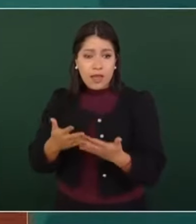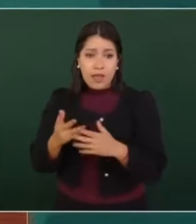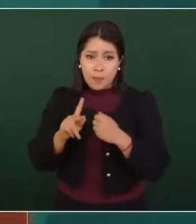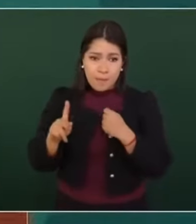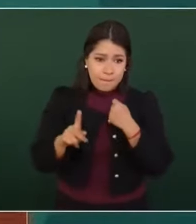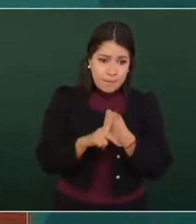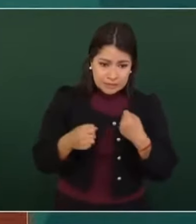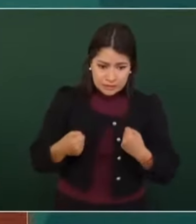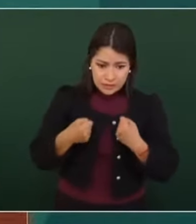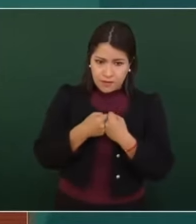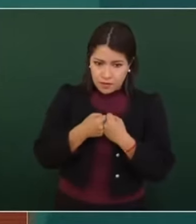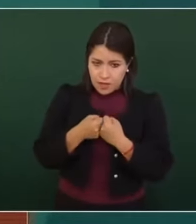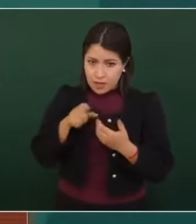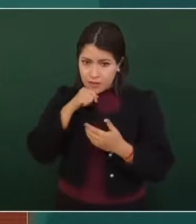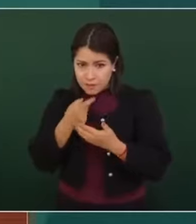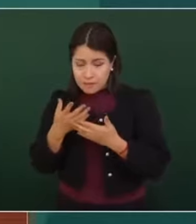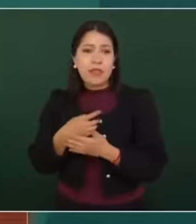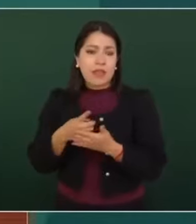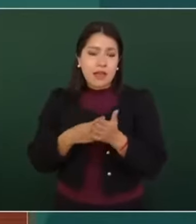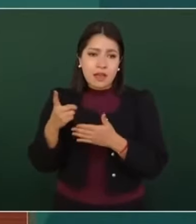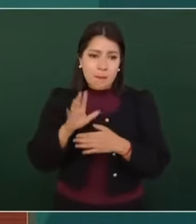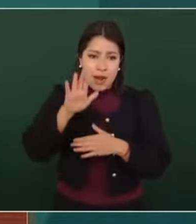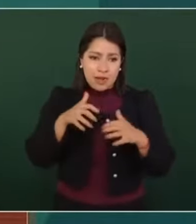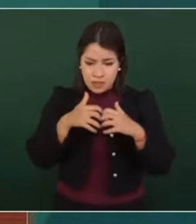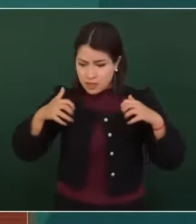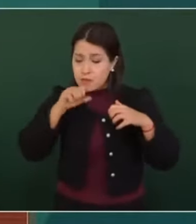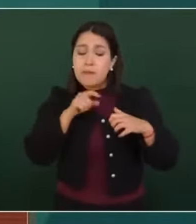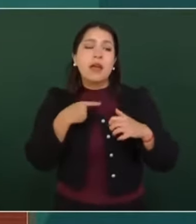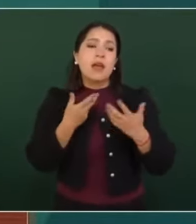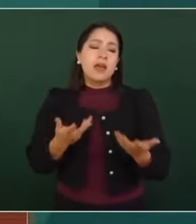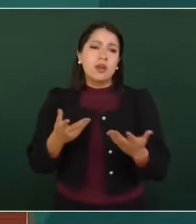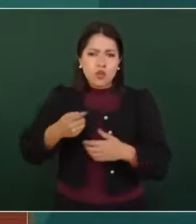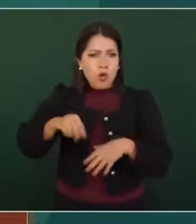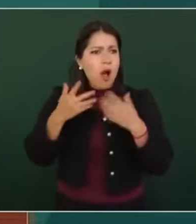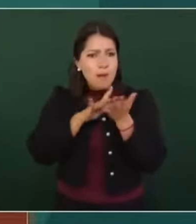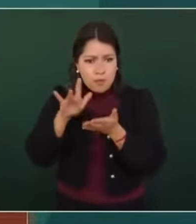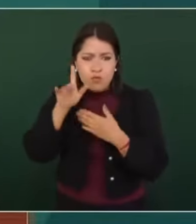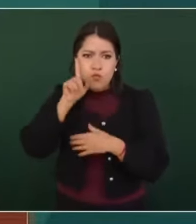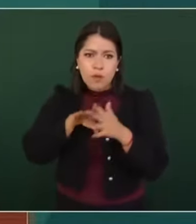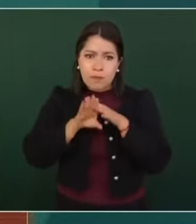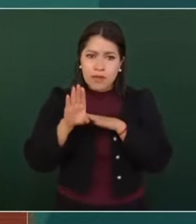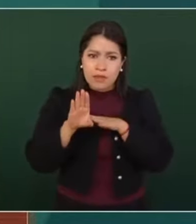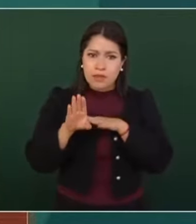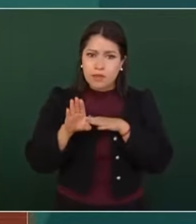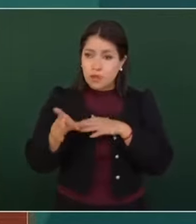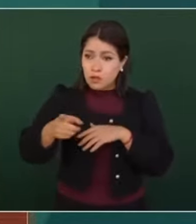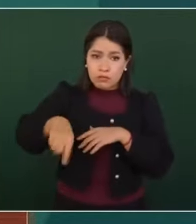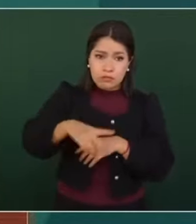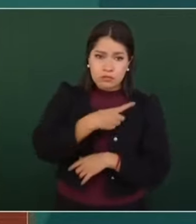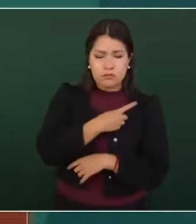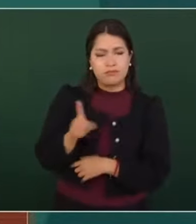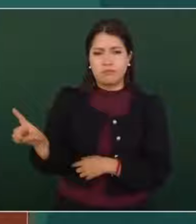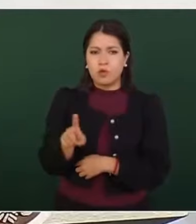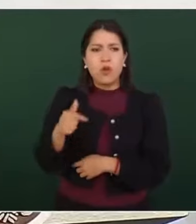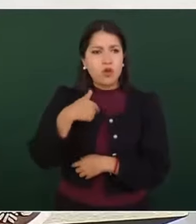países, sino familias y sobre todo derechos. Estamos aquí para apoyar a las mujeres migrantes en cada paso de su travesía. No están solas.